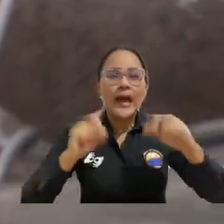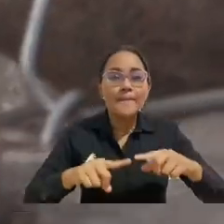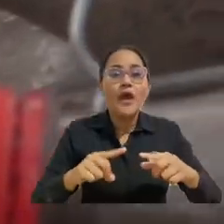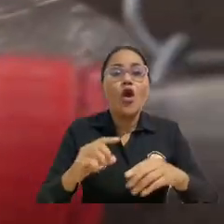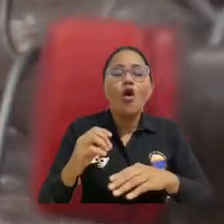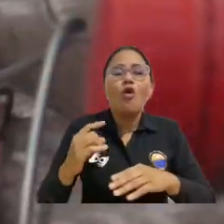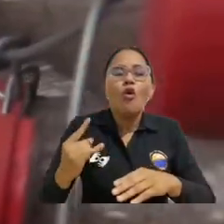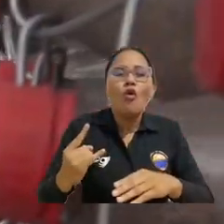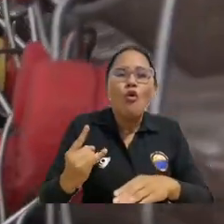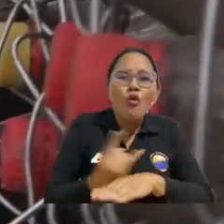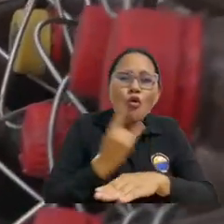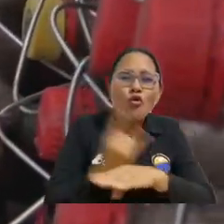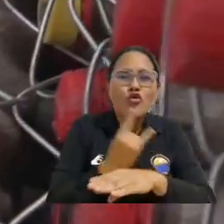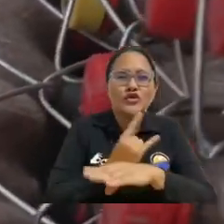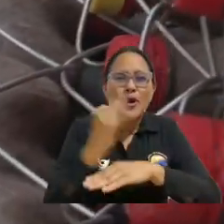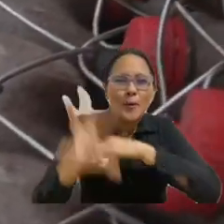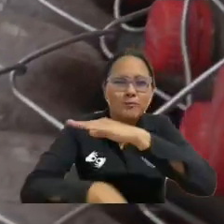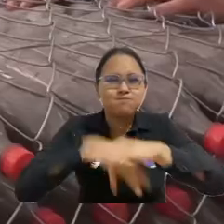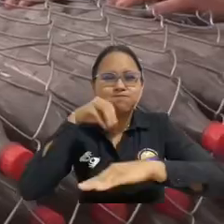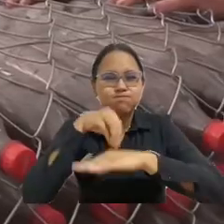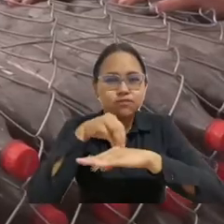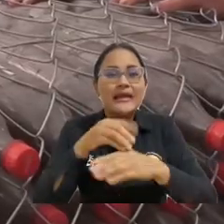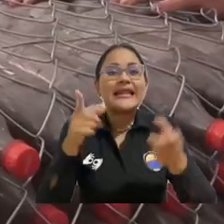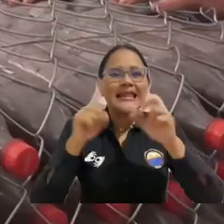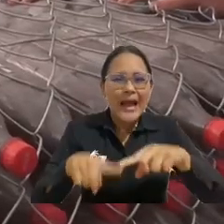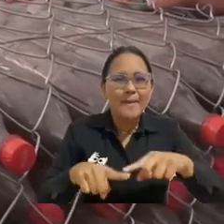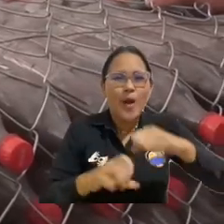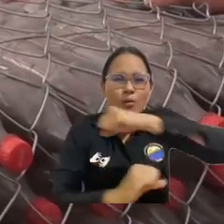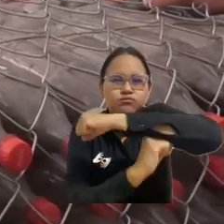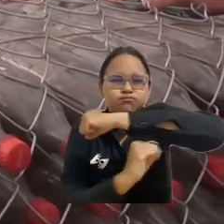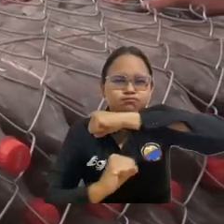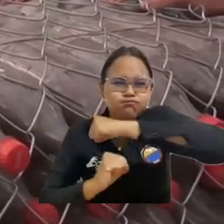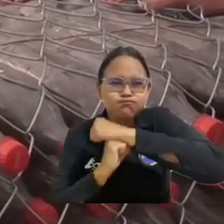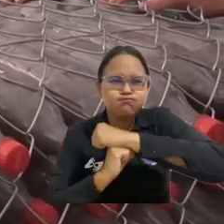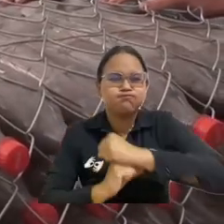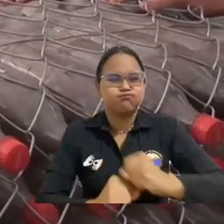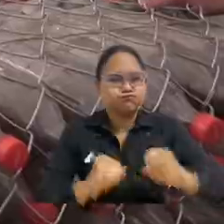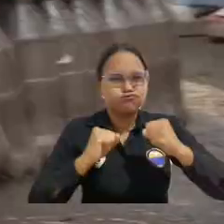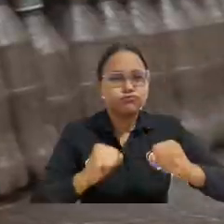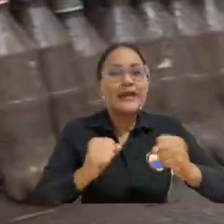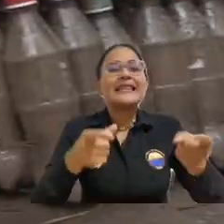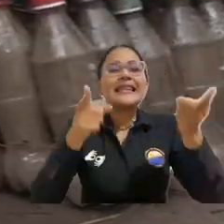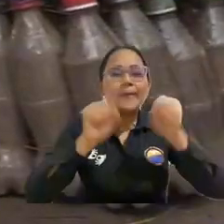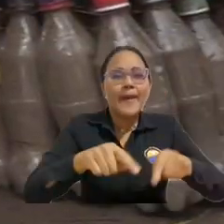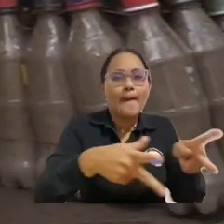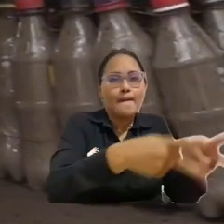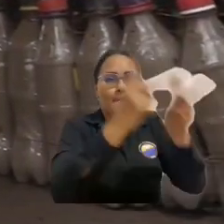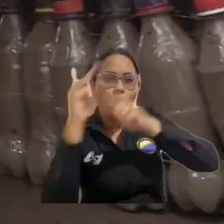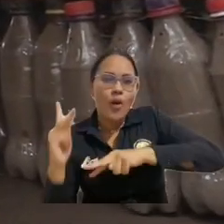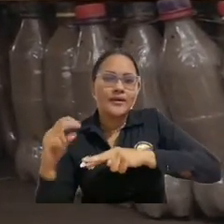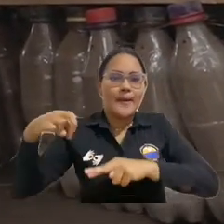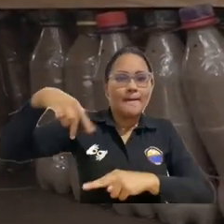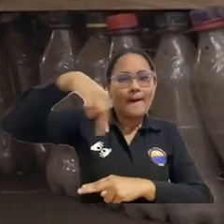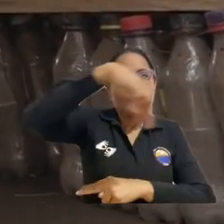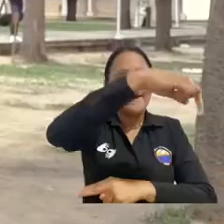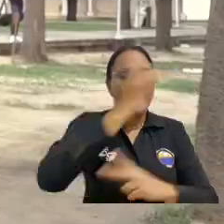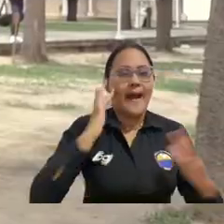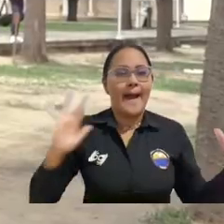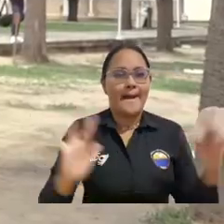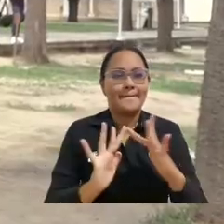aprovechen materiales reciclables, muros de contención, también con estas mismas características, así como puentes peatonales.